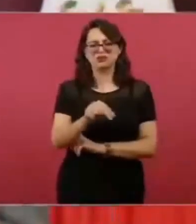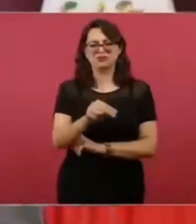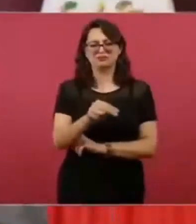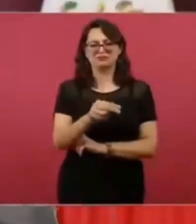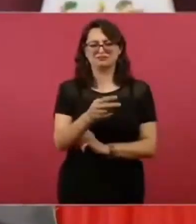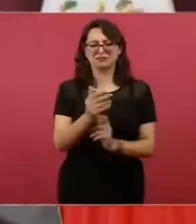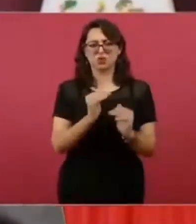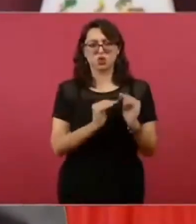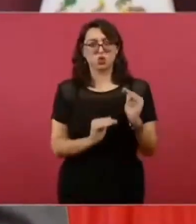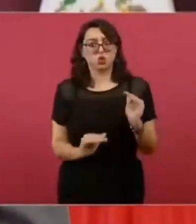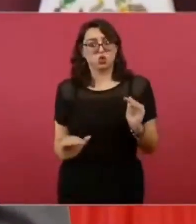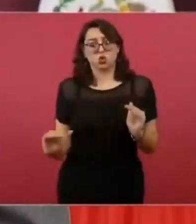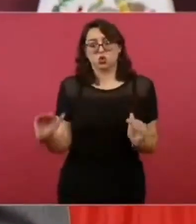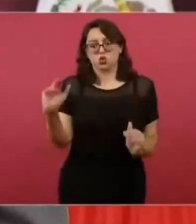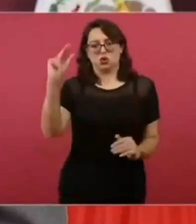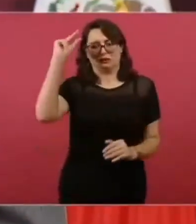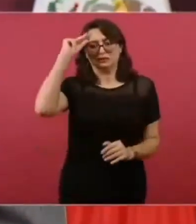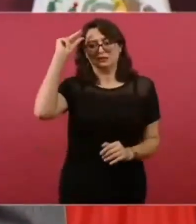Bulnes, pues,